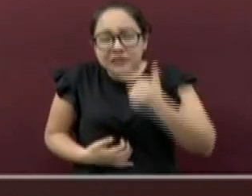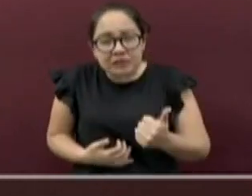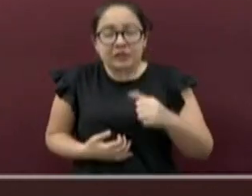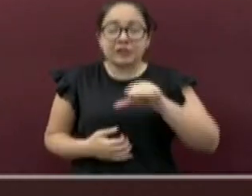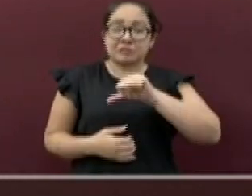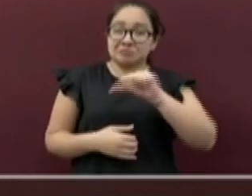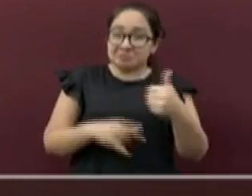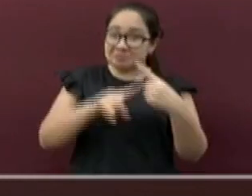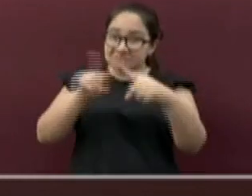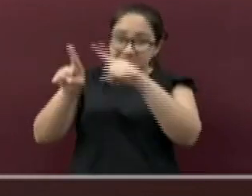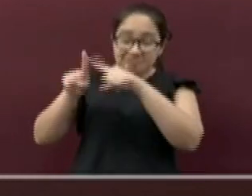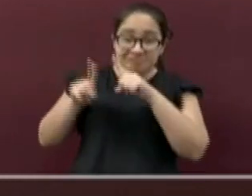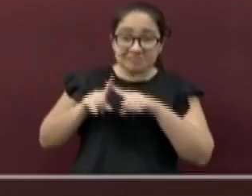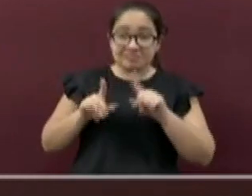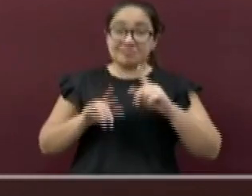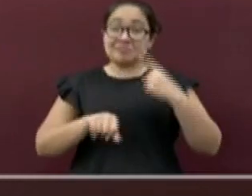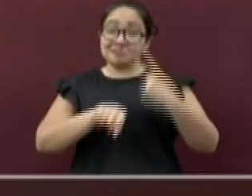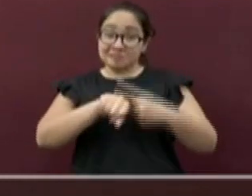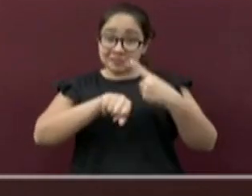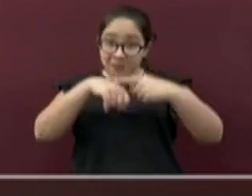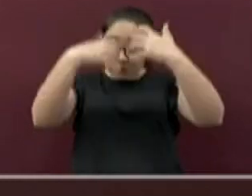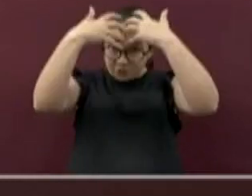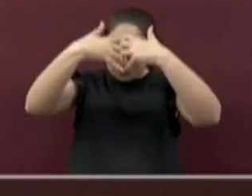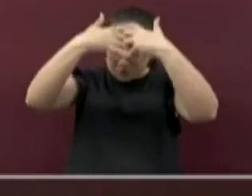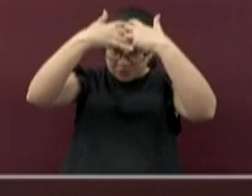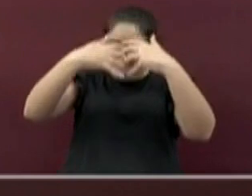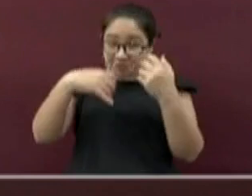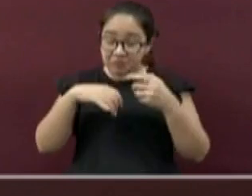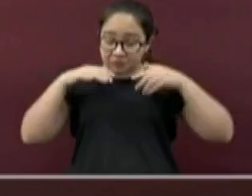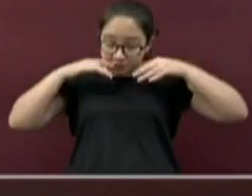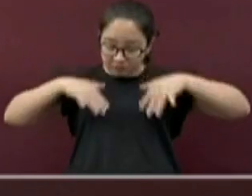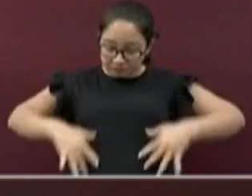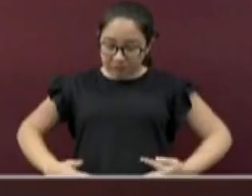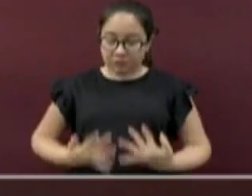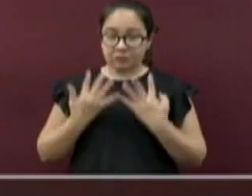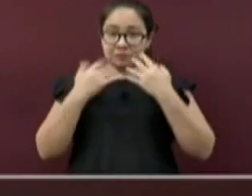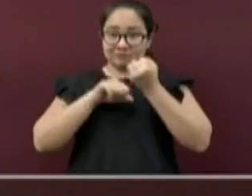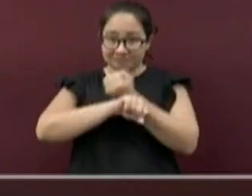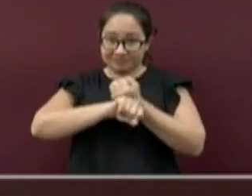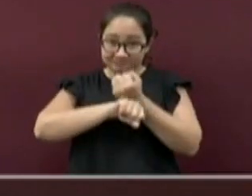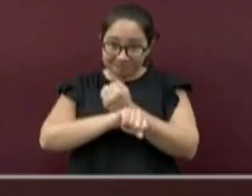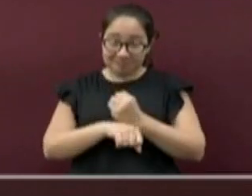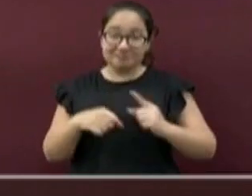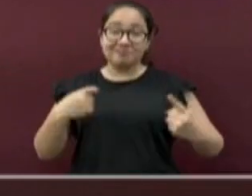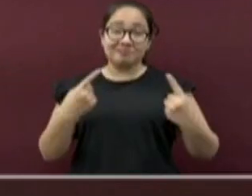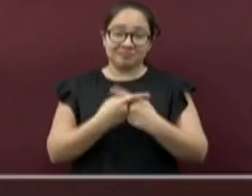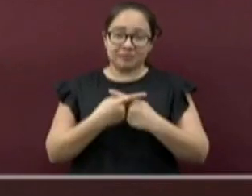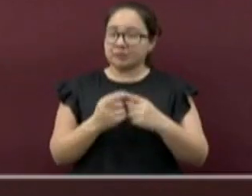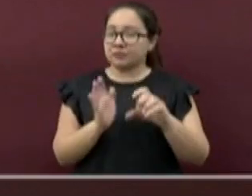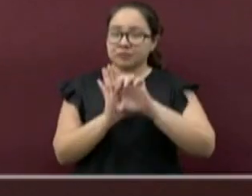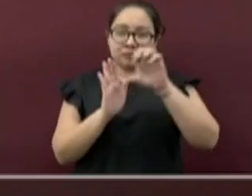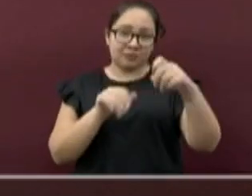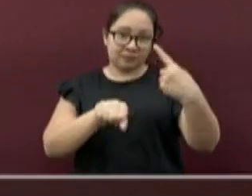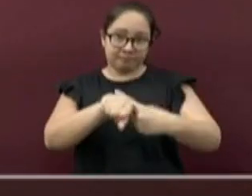cardiopatías y accidentes cerebrovasculares, como las embolias.